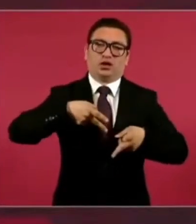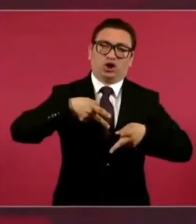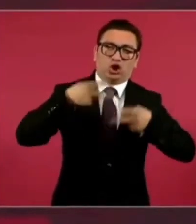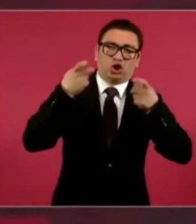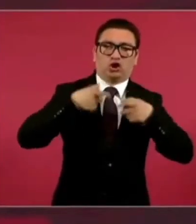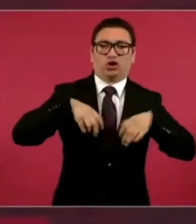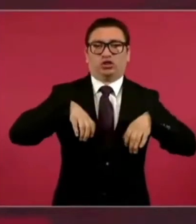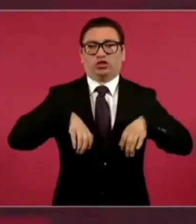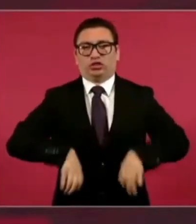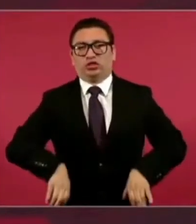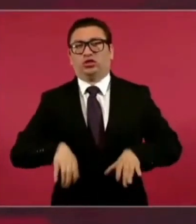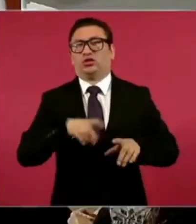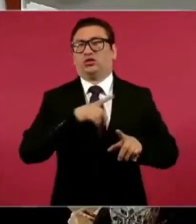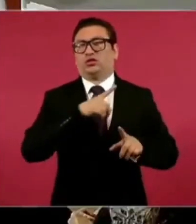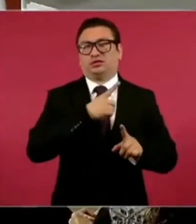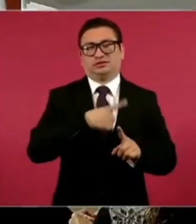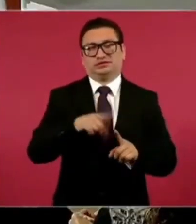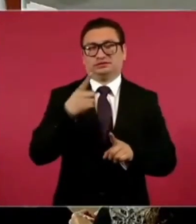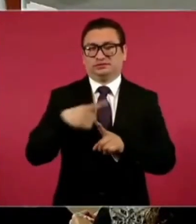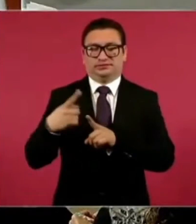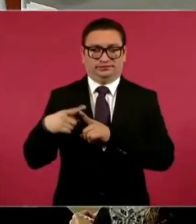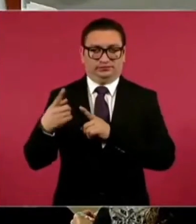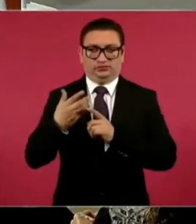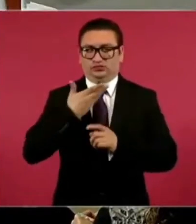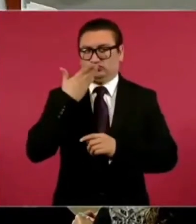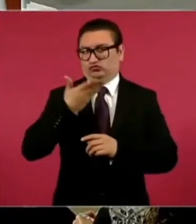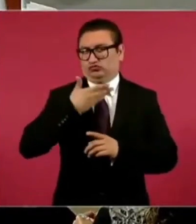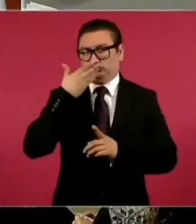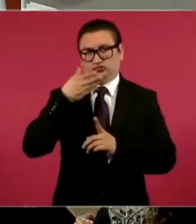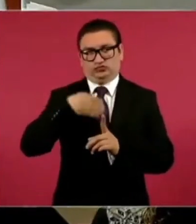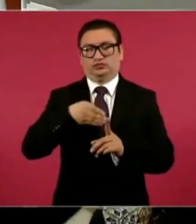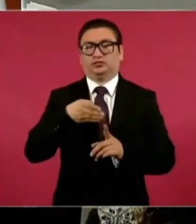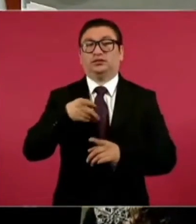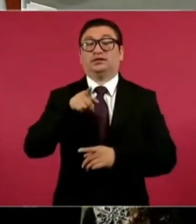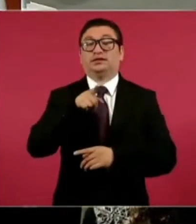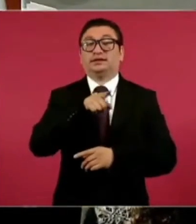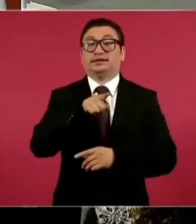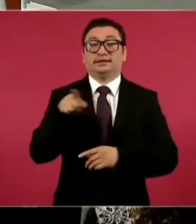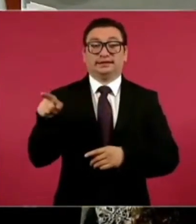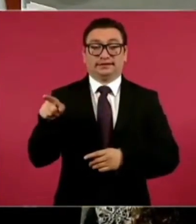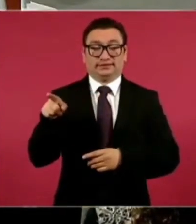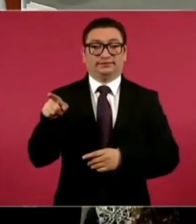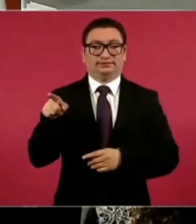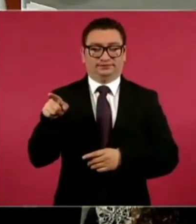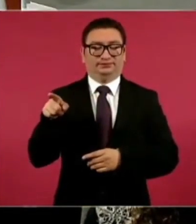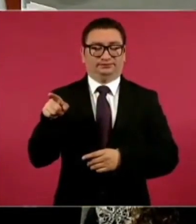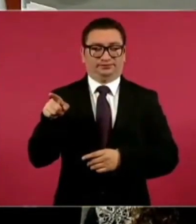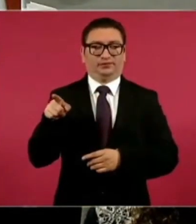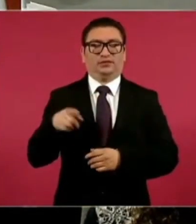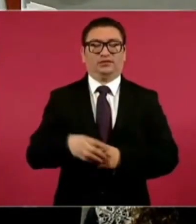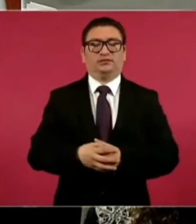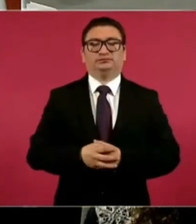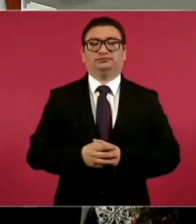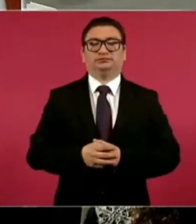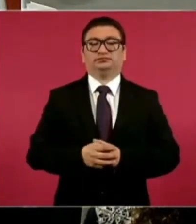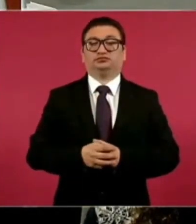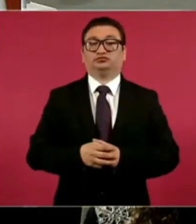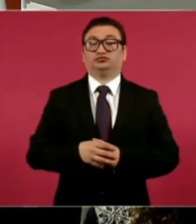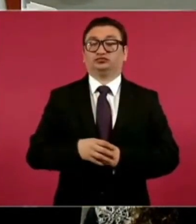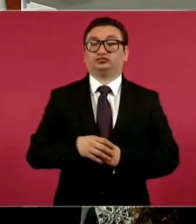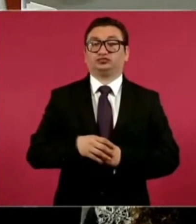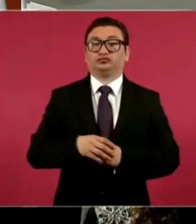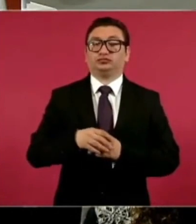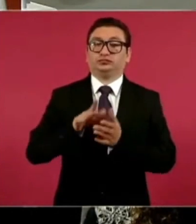y tenían el apoyo